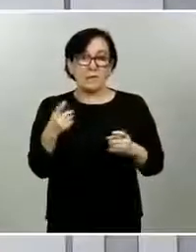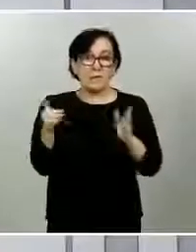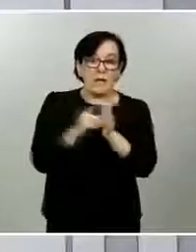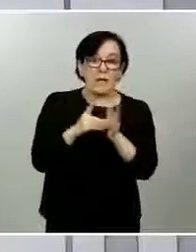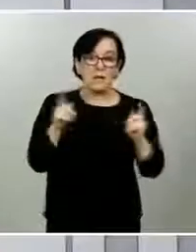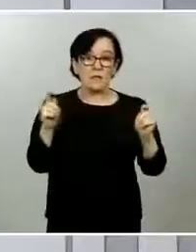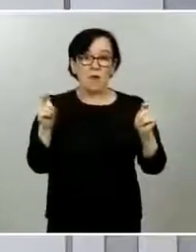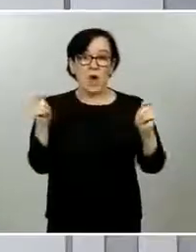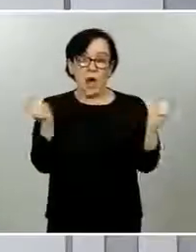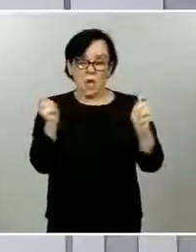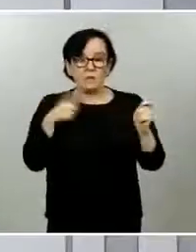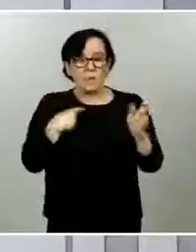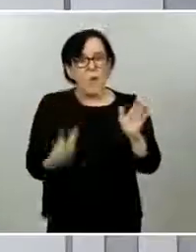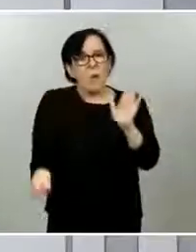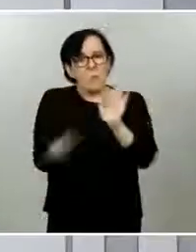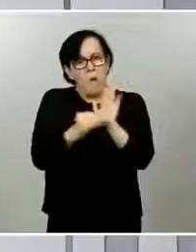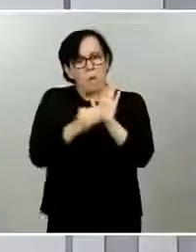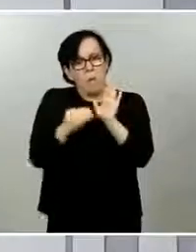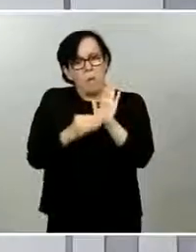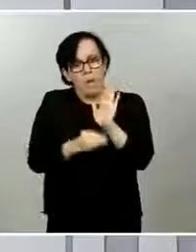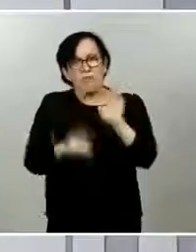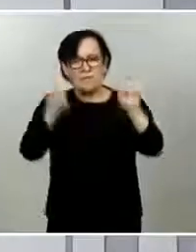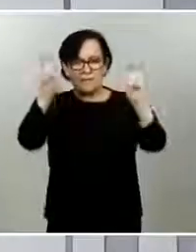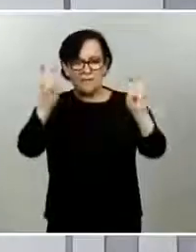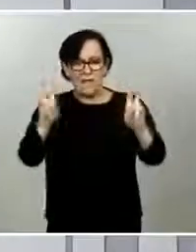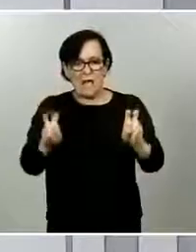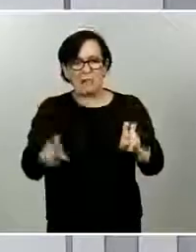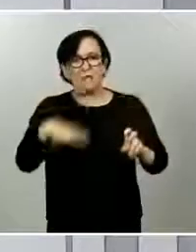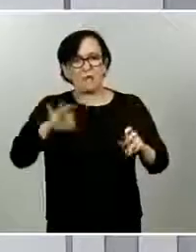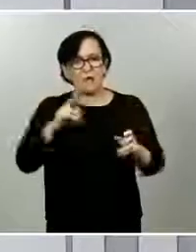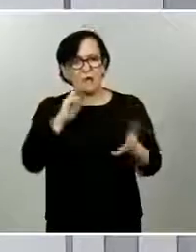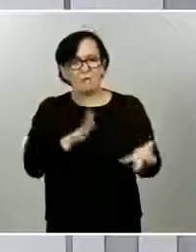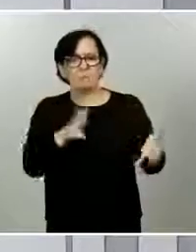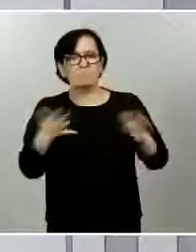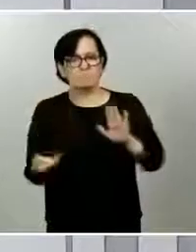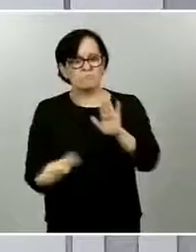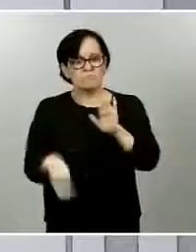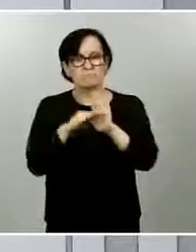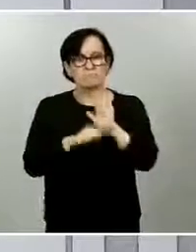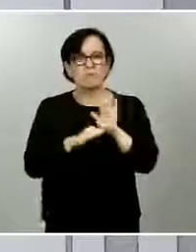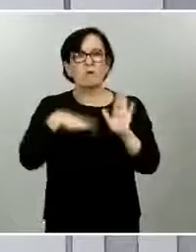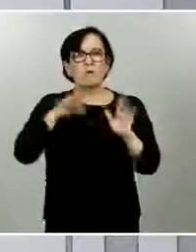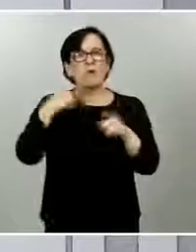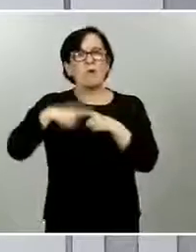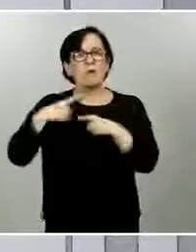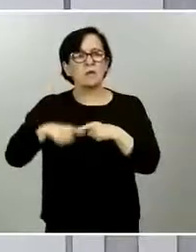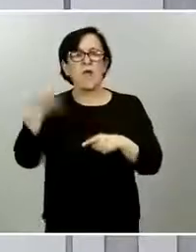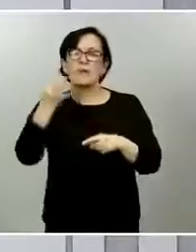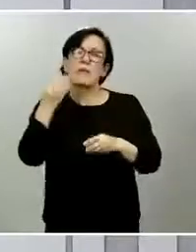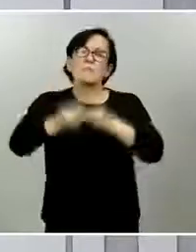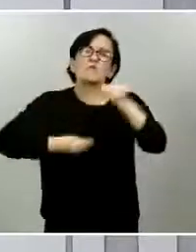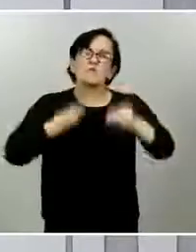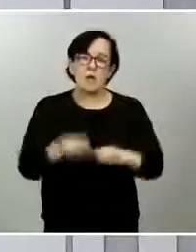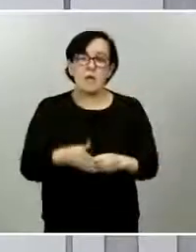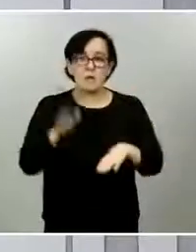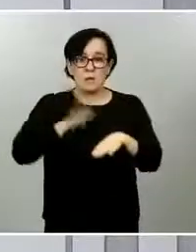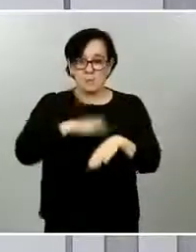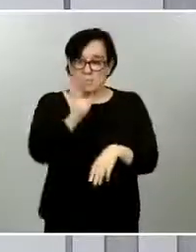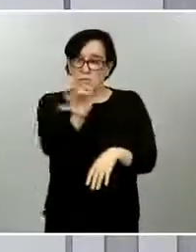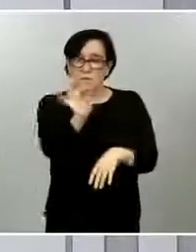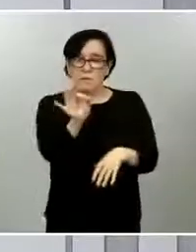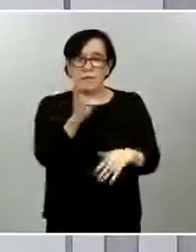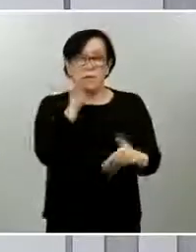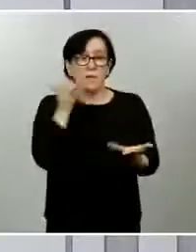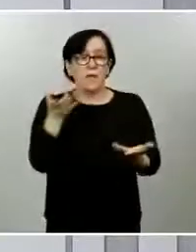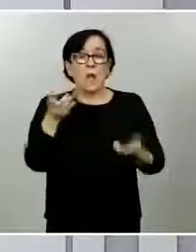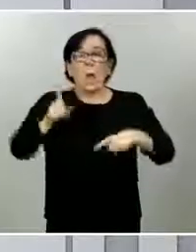cada uno de los territorios también conforme vayamos avanzando de fase si necesitamos esos decretos de alarma se pueden ir incorporando